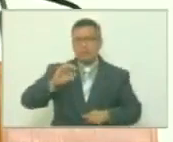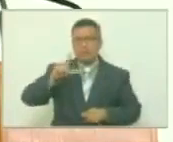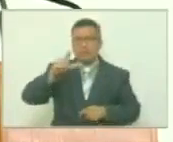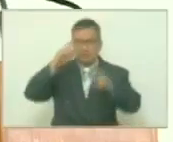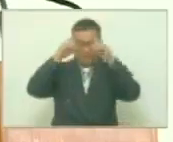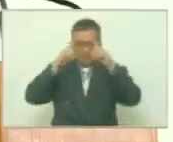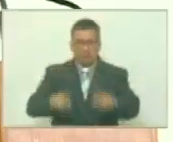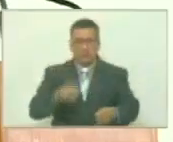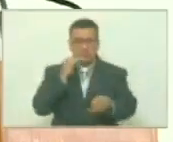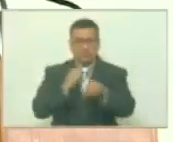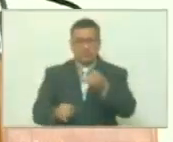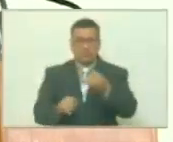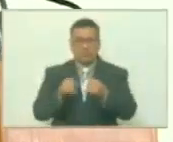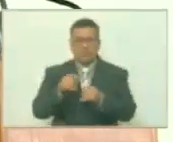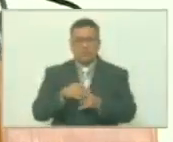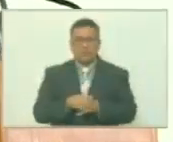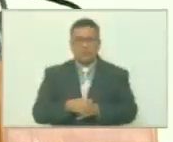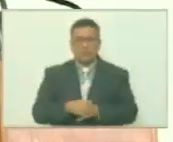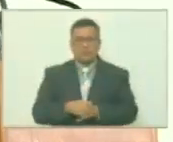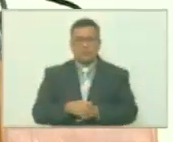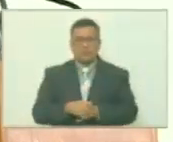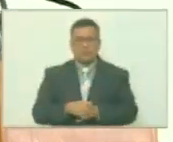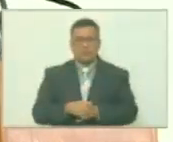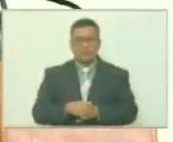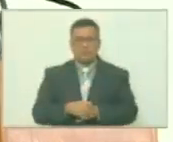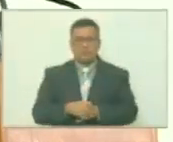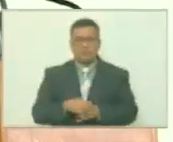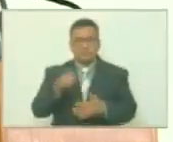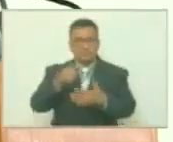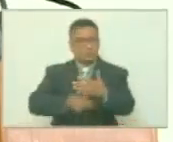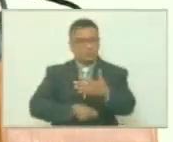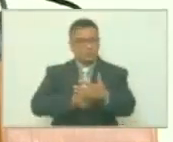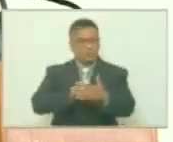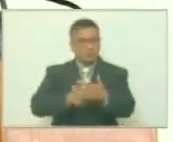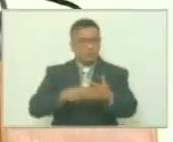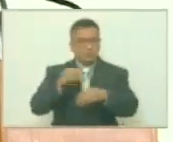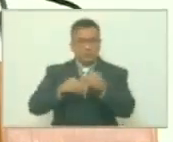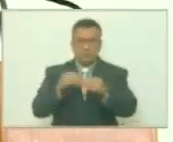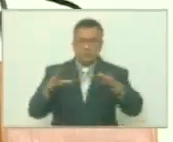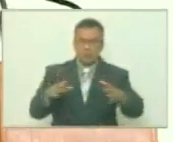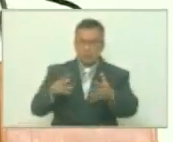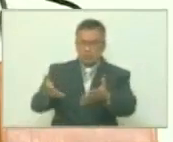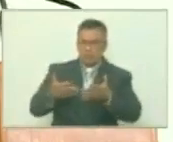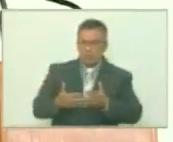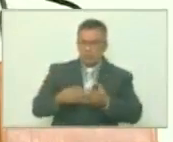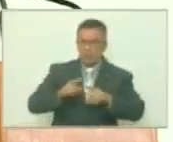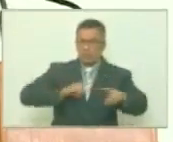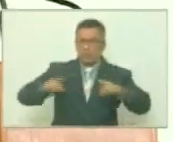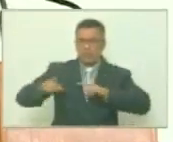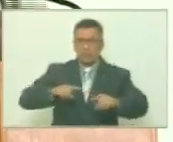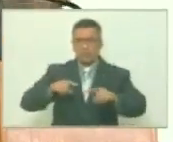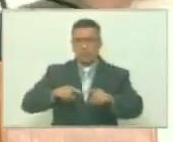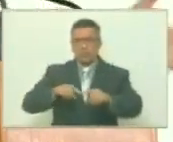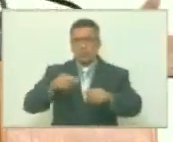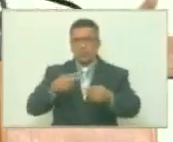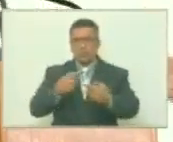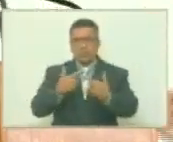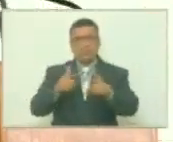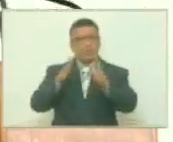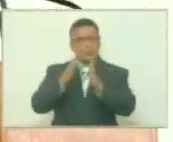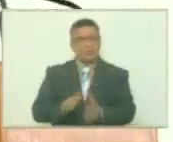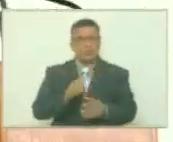decisión final, eliminando una absolución que había recibido por instrucciones del libertador fue